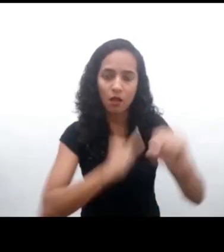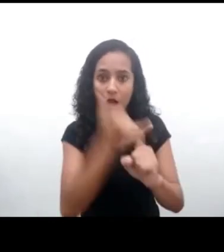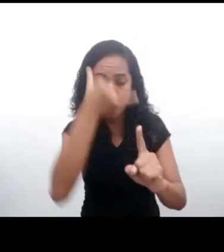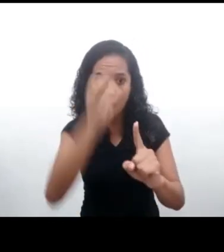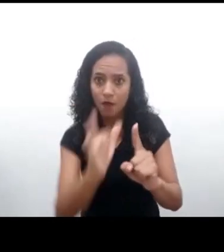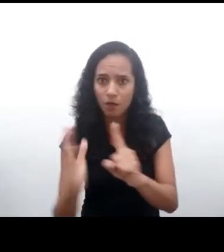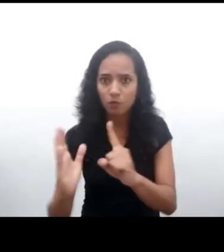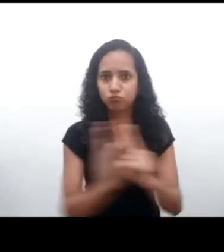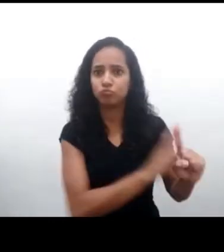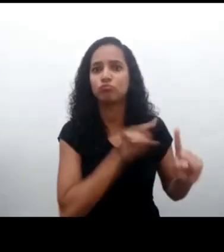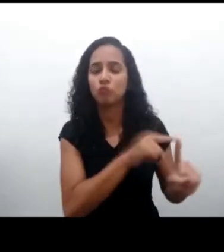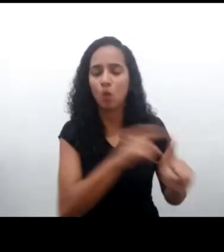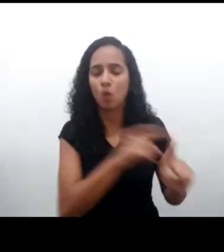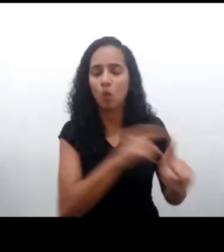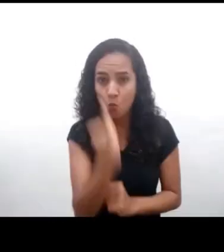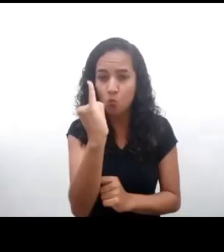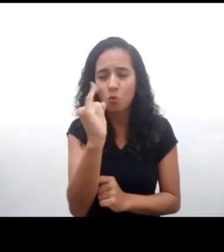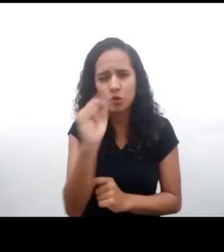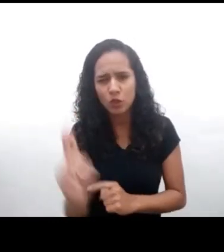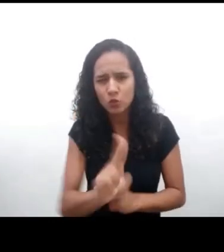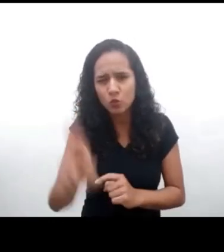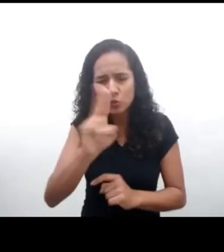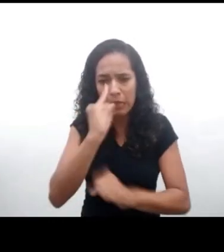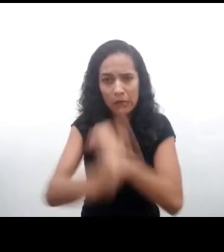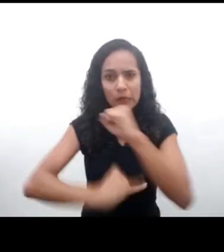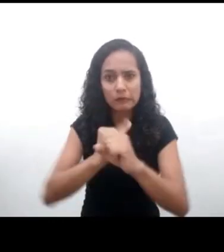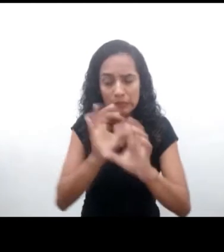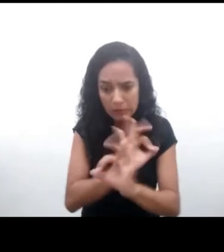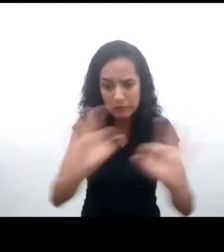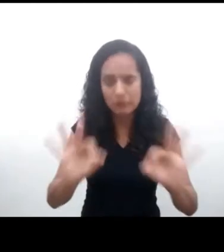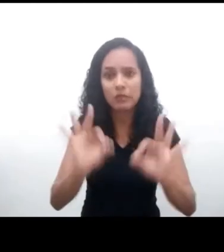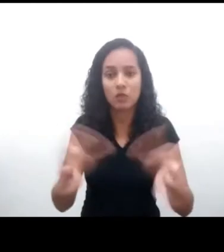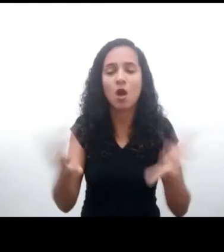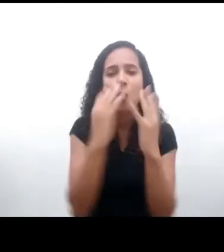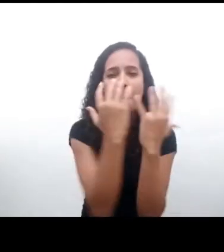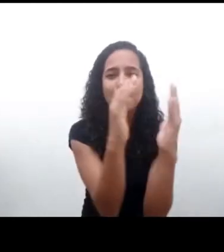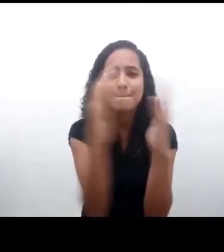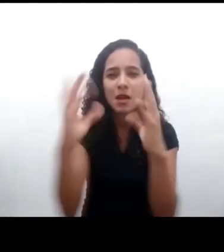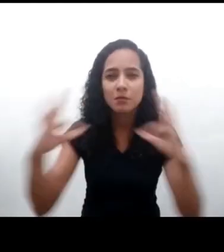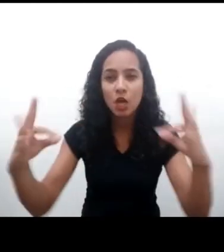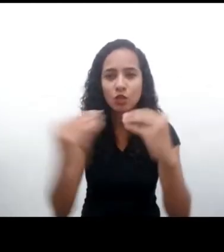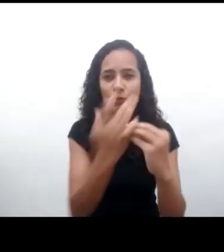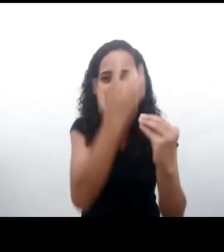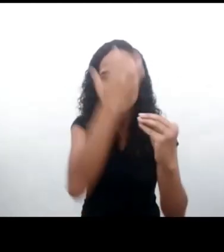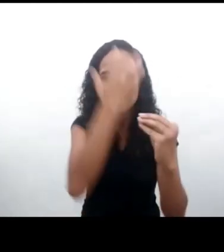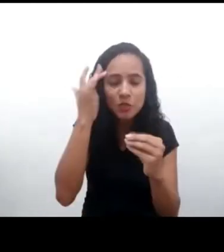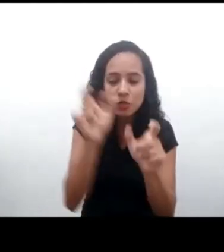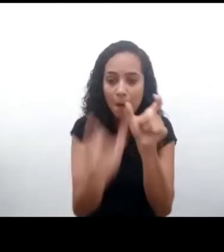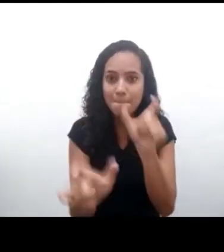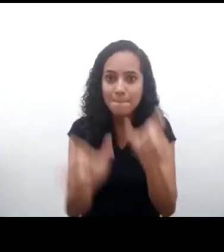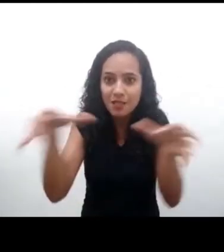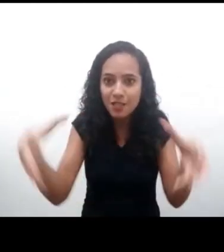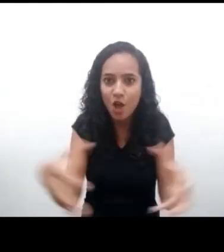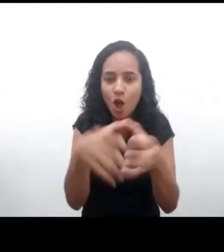disfrutar de Internet en su mayor potencia. Aprovecho entonces la oportunidad para felicitar a todos los integrantes del Comité de